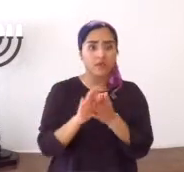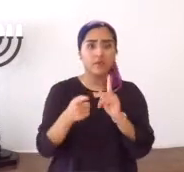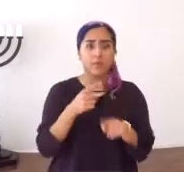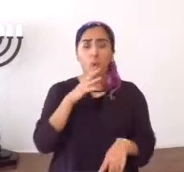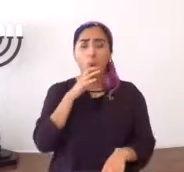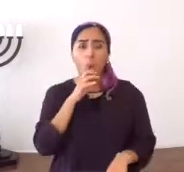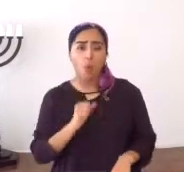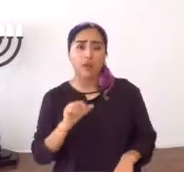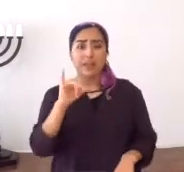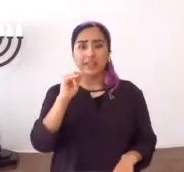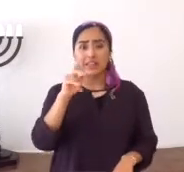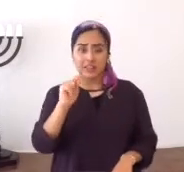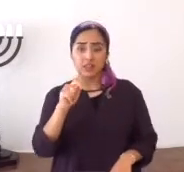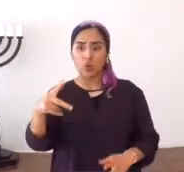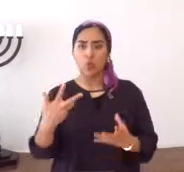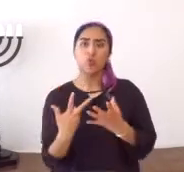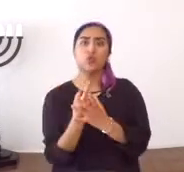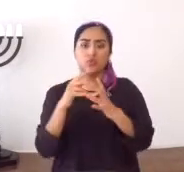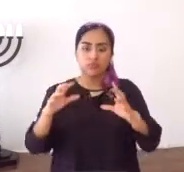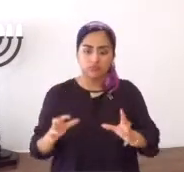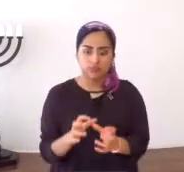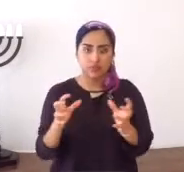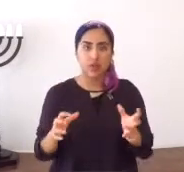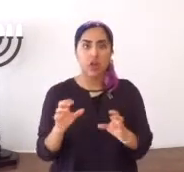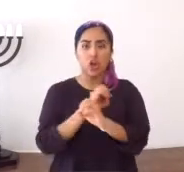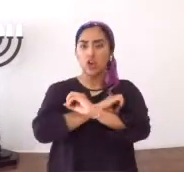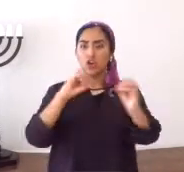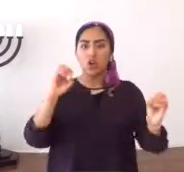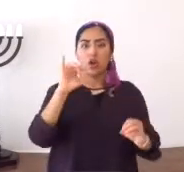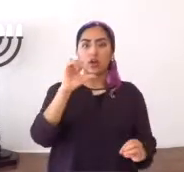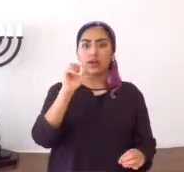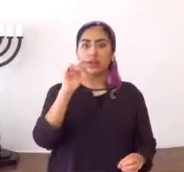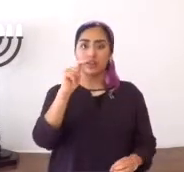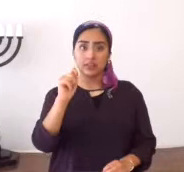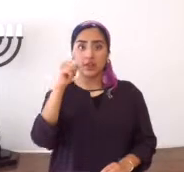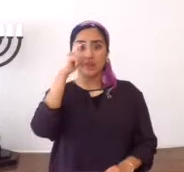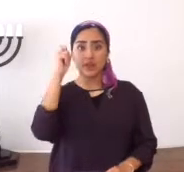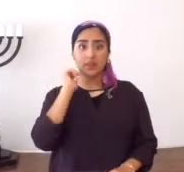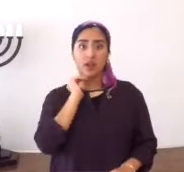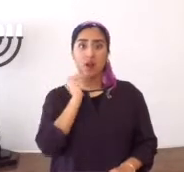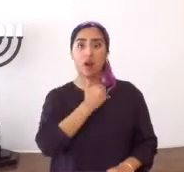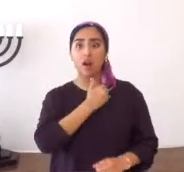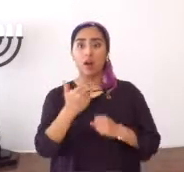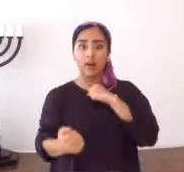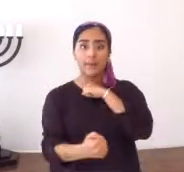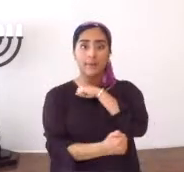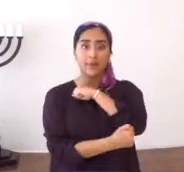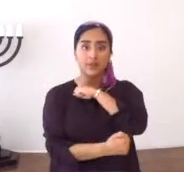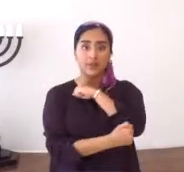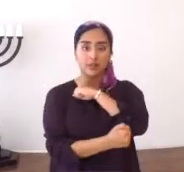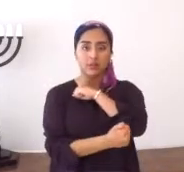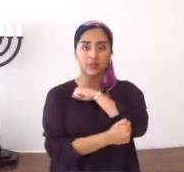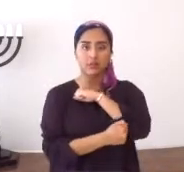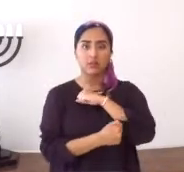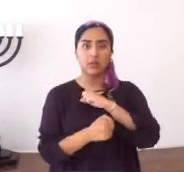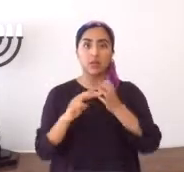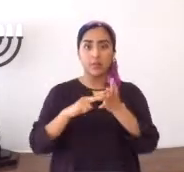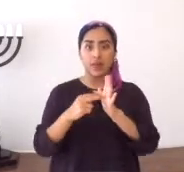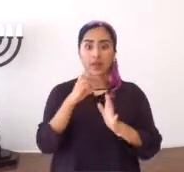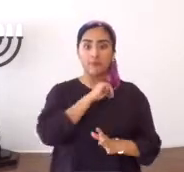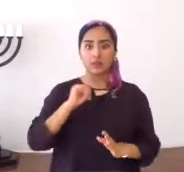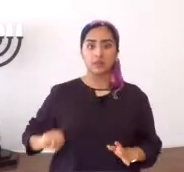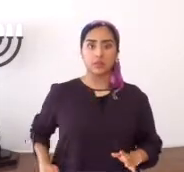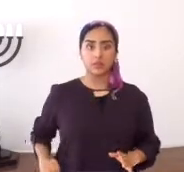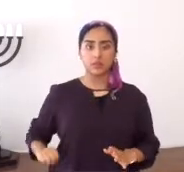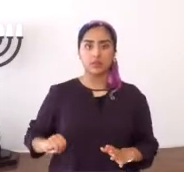a los Corintios, limpiaos pues, de la vieja levadura, para que seáis nueva masa, sin levadura, como sois, porque nuestra Pascua, nuestro